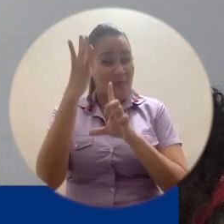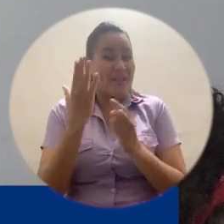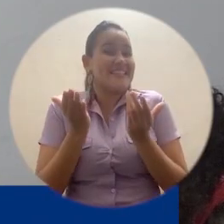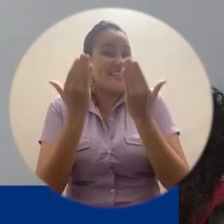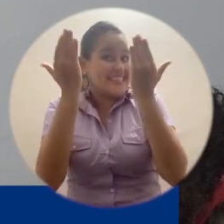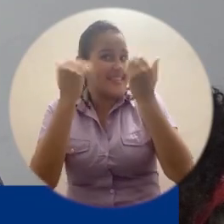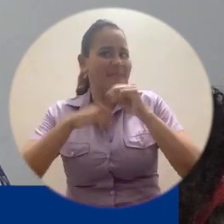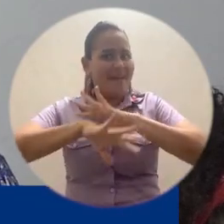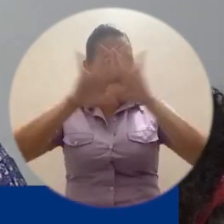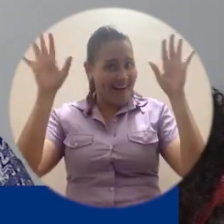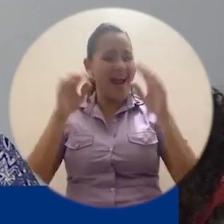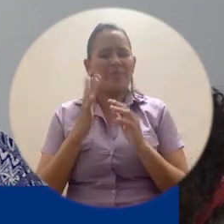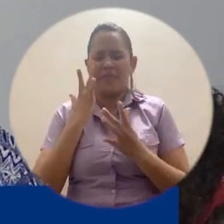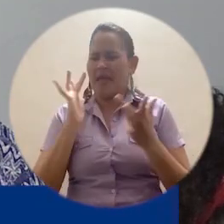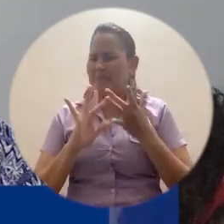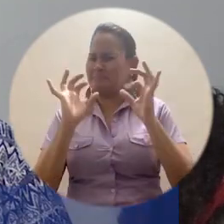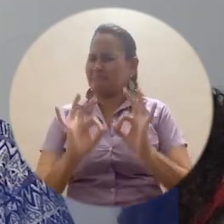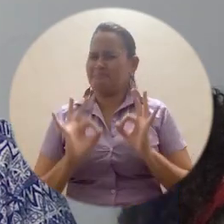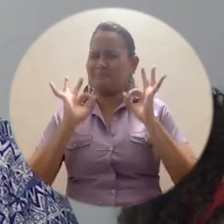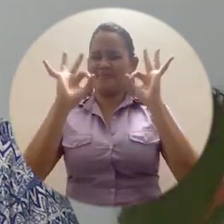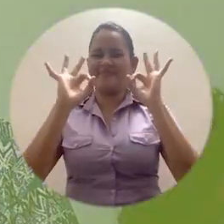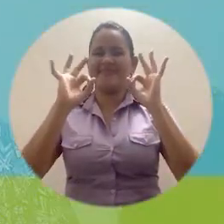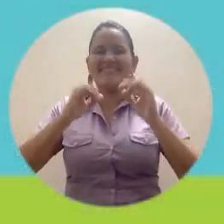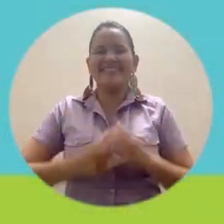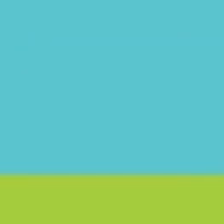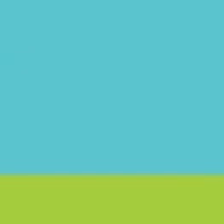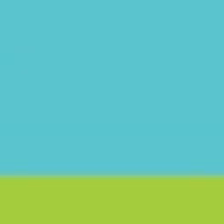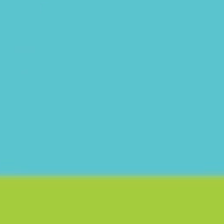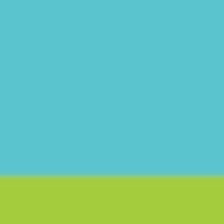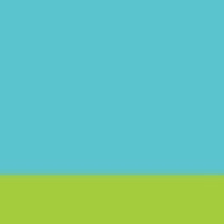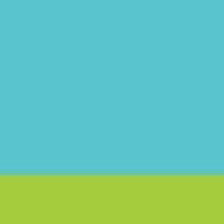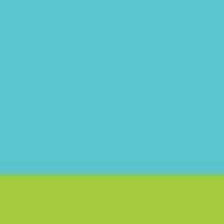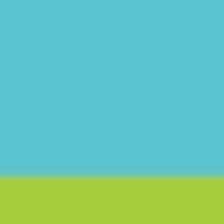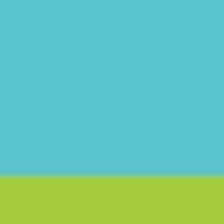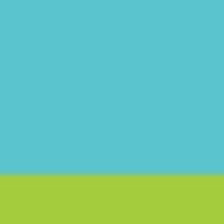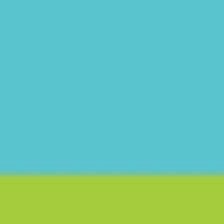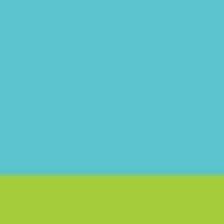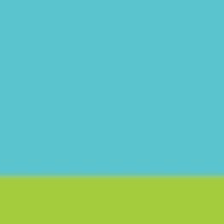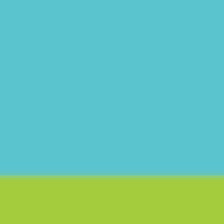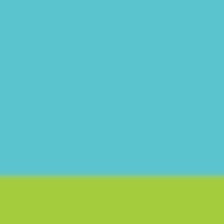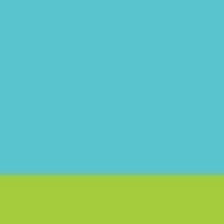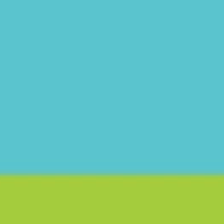virtualmente conectados. Me parece excelente. ¡Gracias!